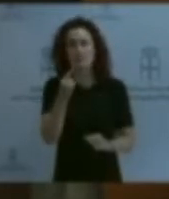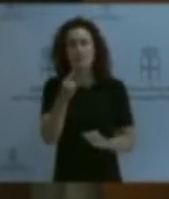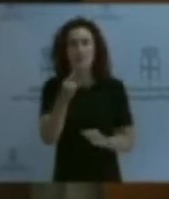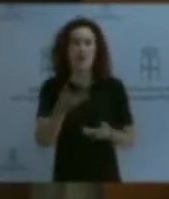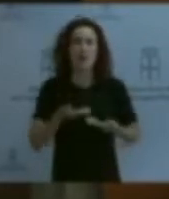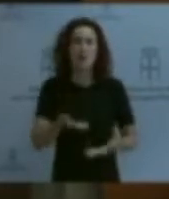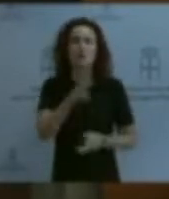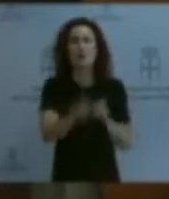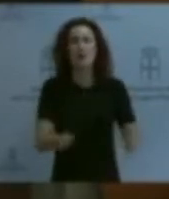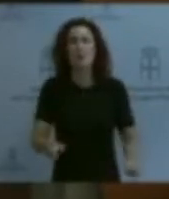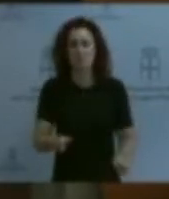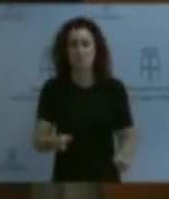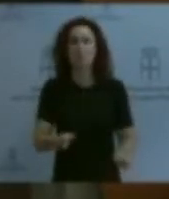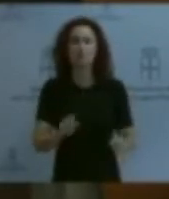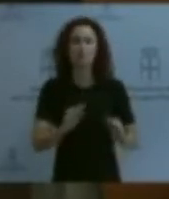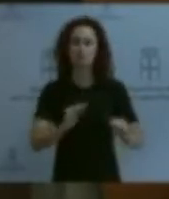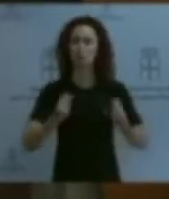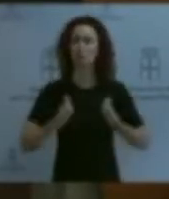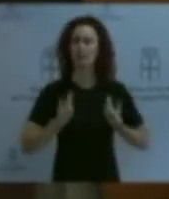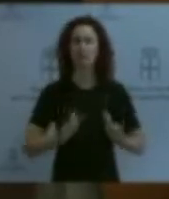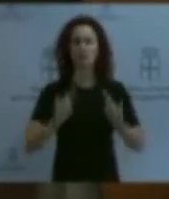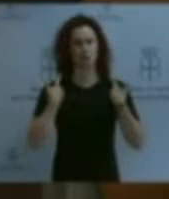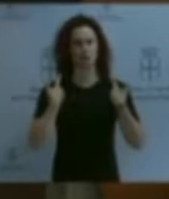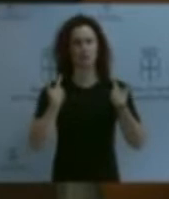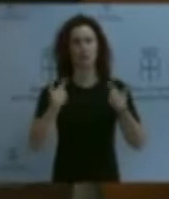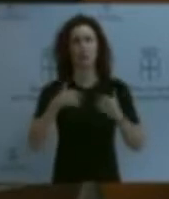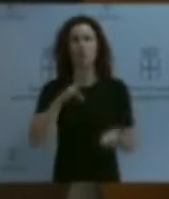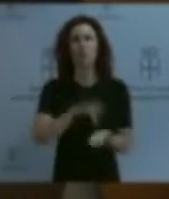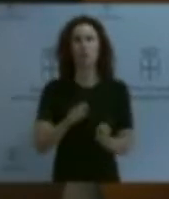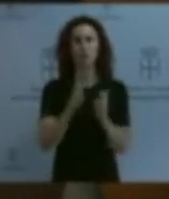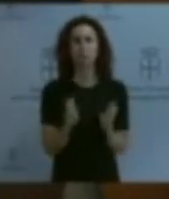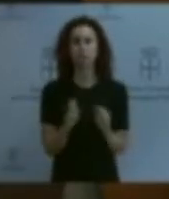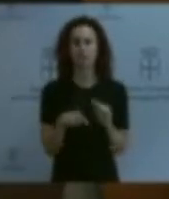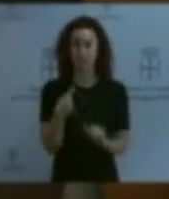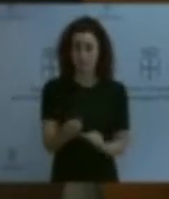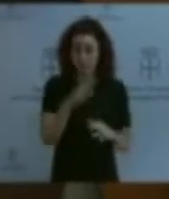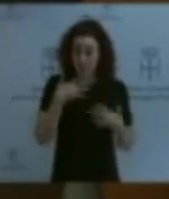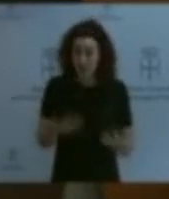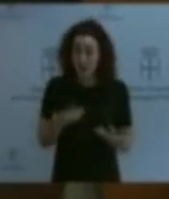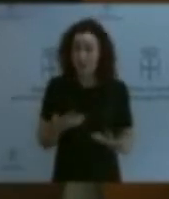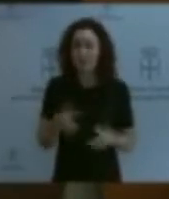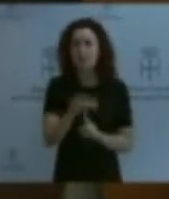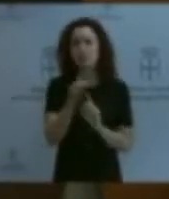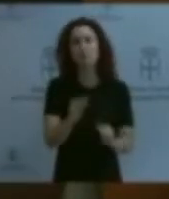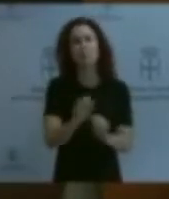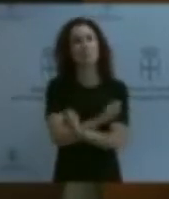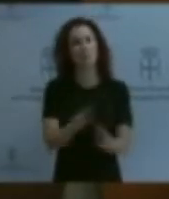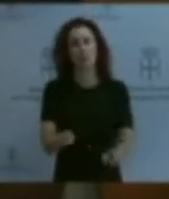confinamiento y que lo están pasando duro con esta pandemia. Pero también es cierto que, en situaciones graves,